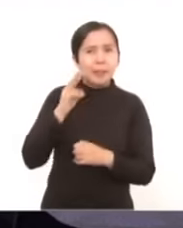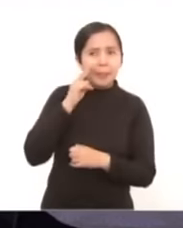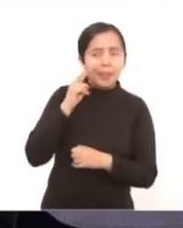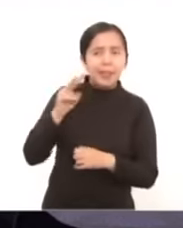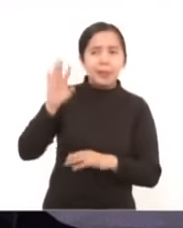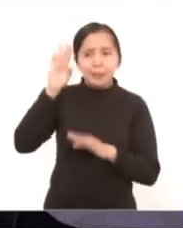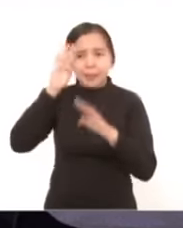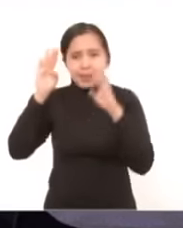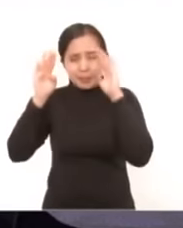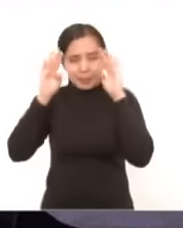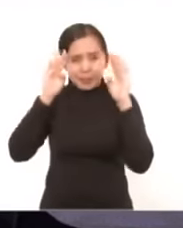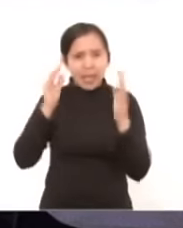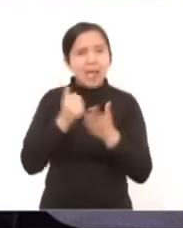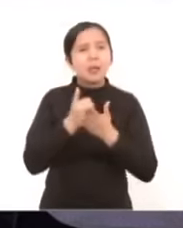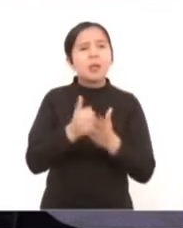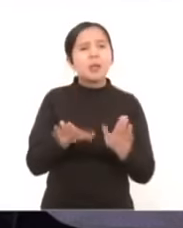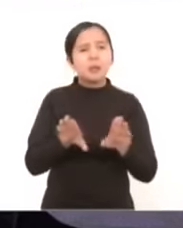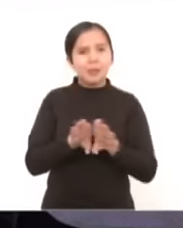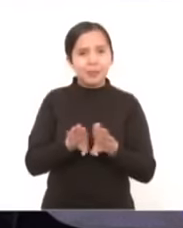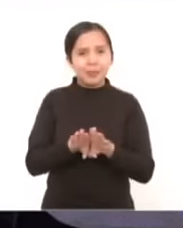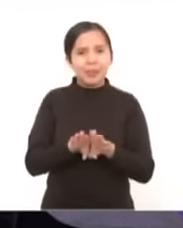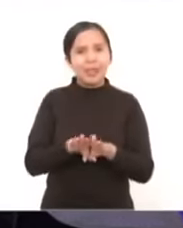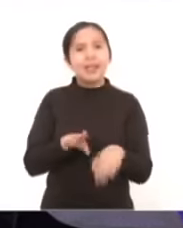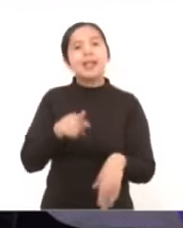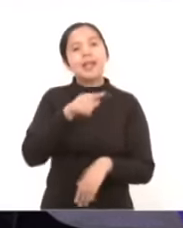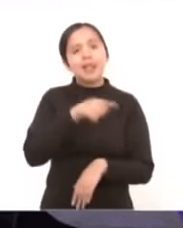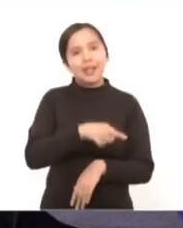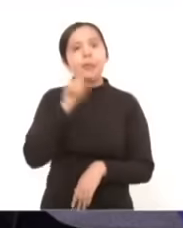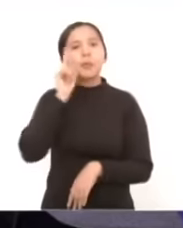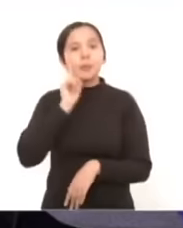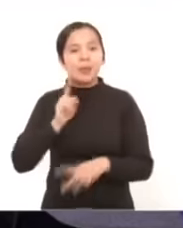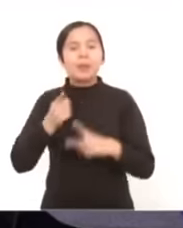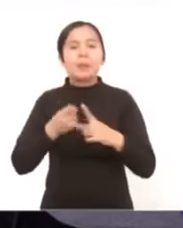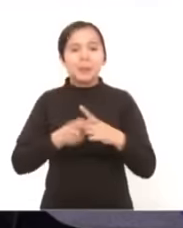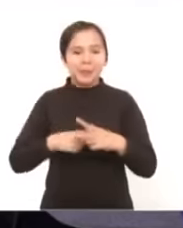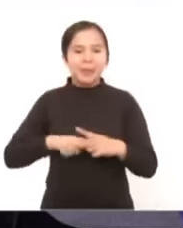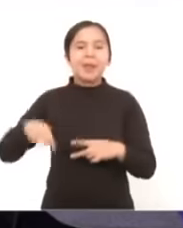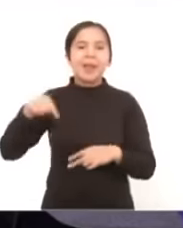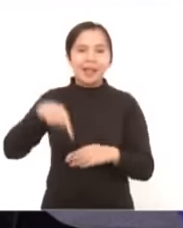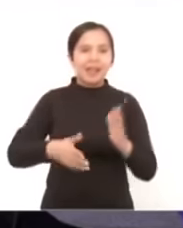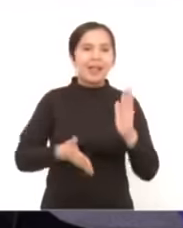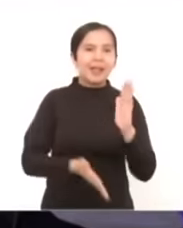ella y dio pie a iniciar con esta obra.